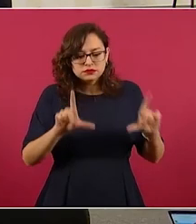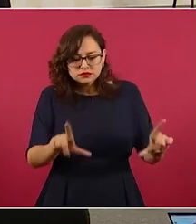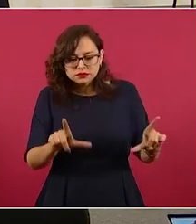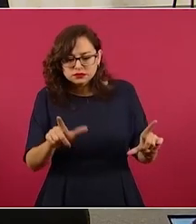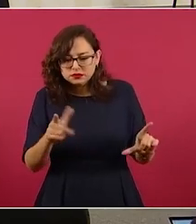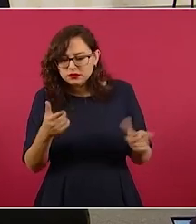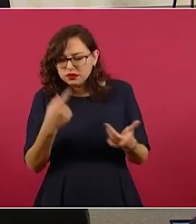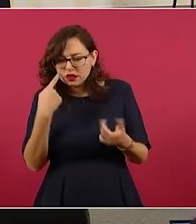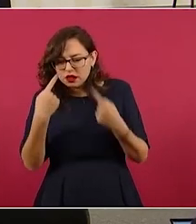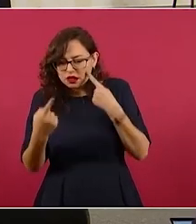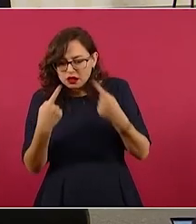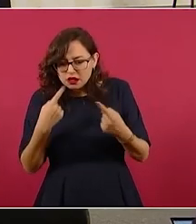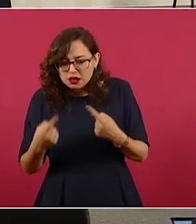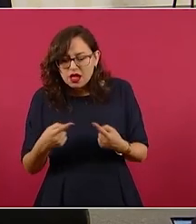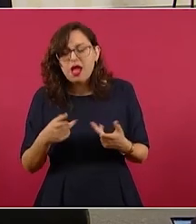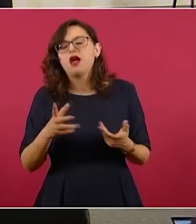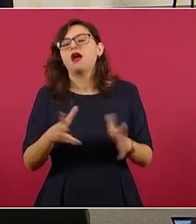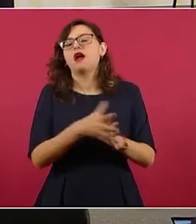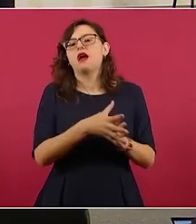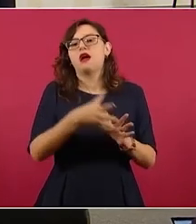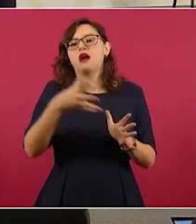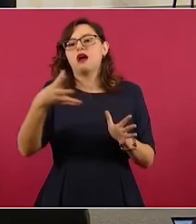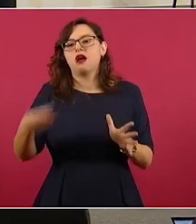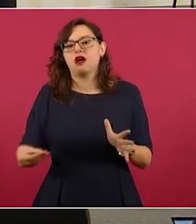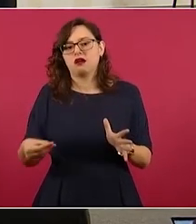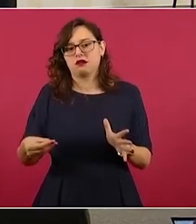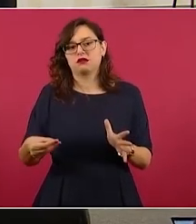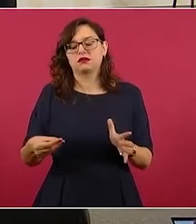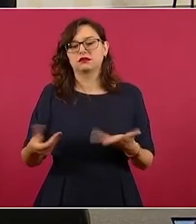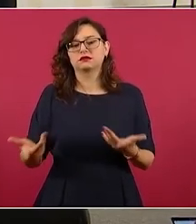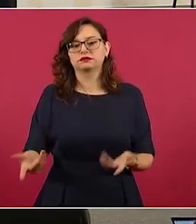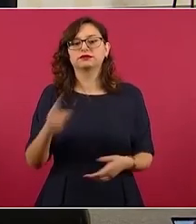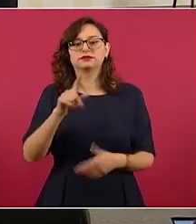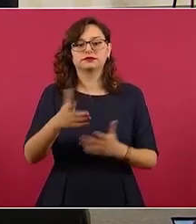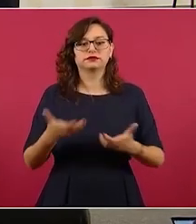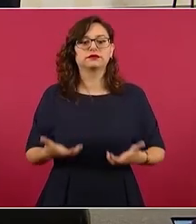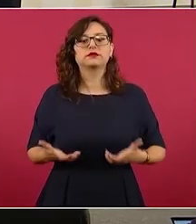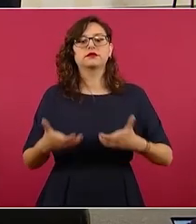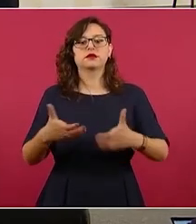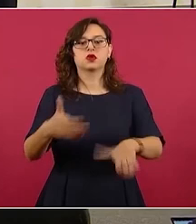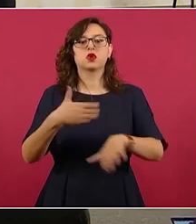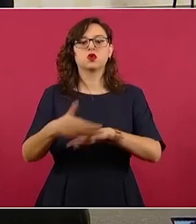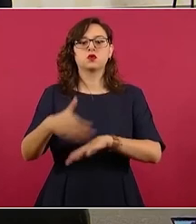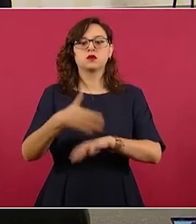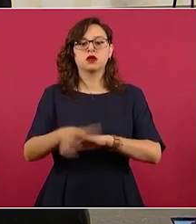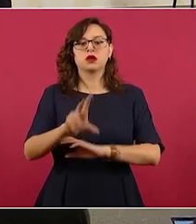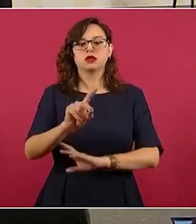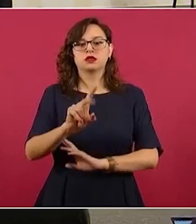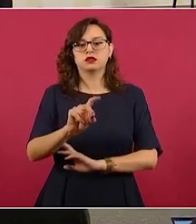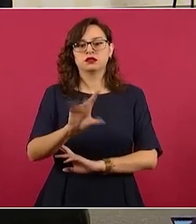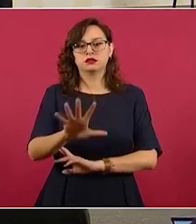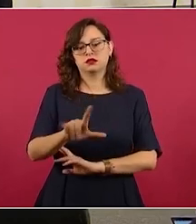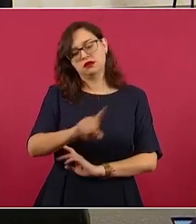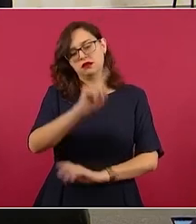el tráiler se encontró en la carretera estatal número 35 de San Antonio Texas